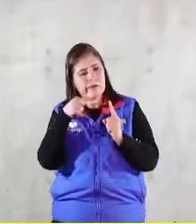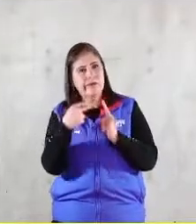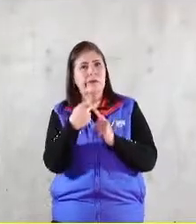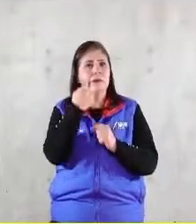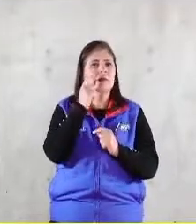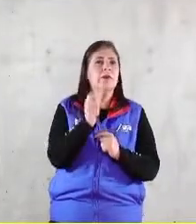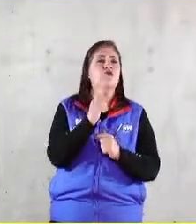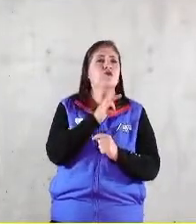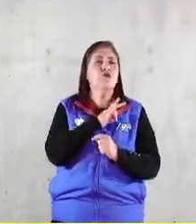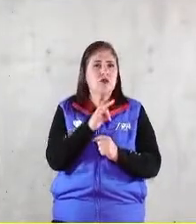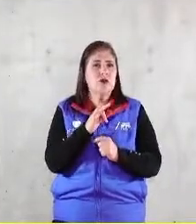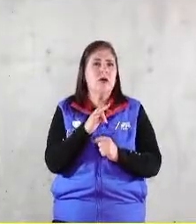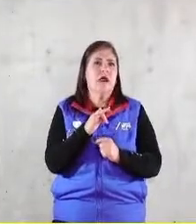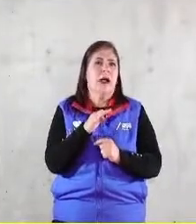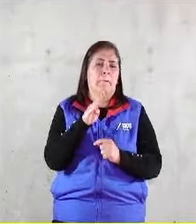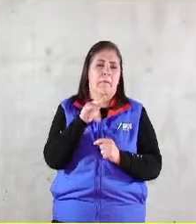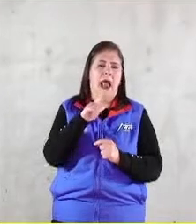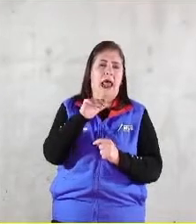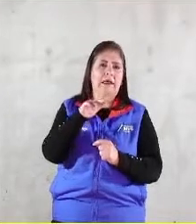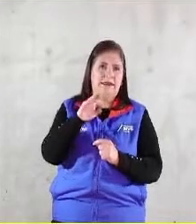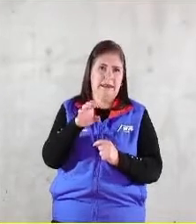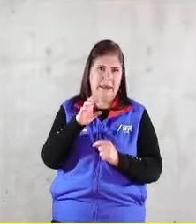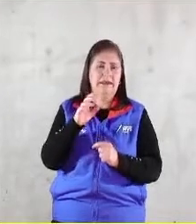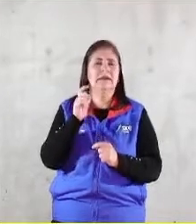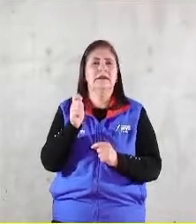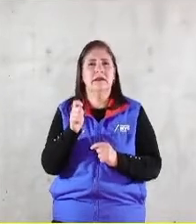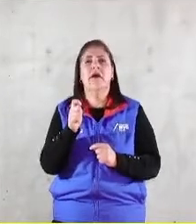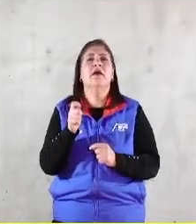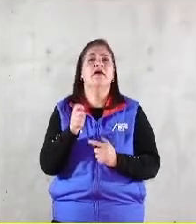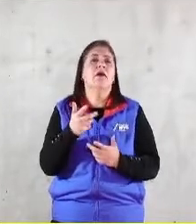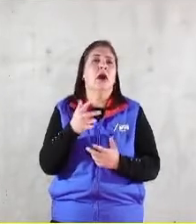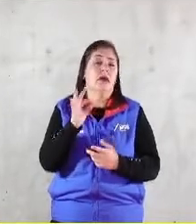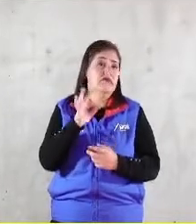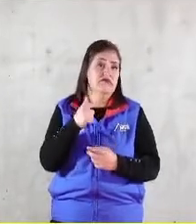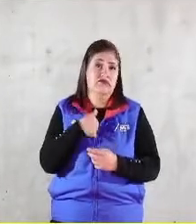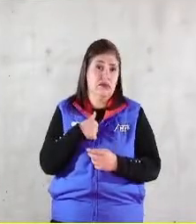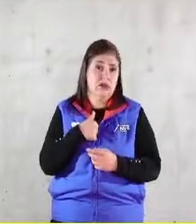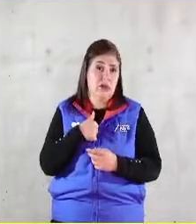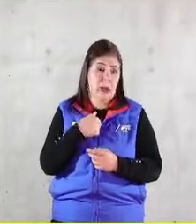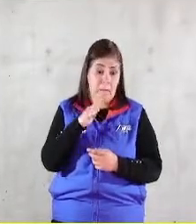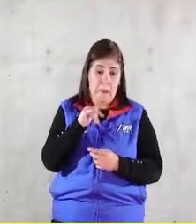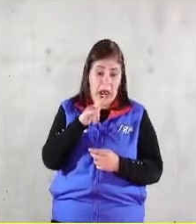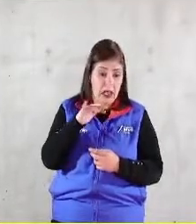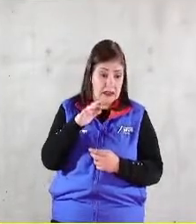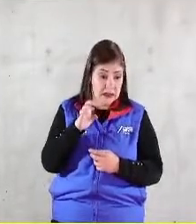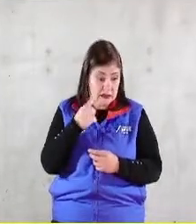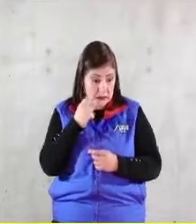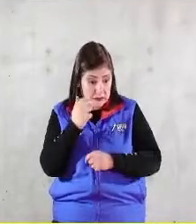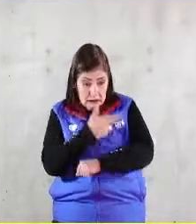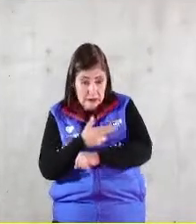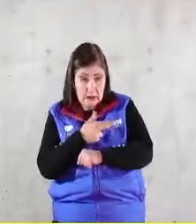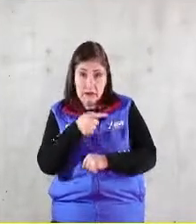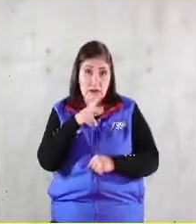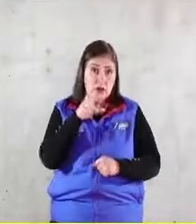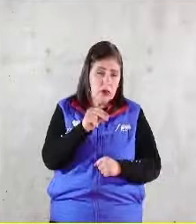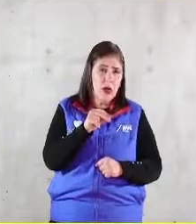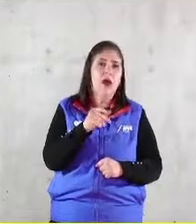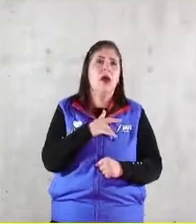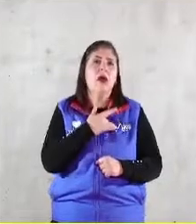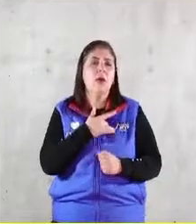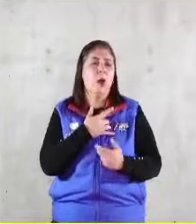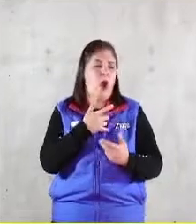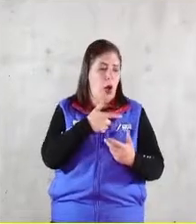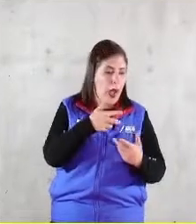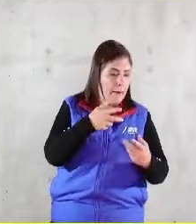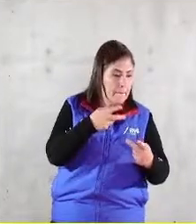el balance scorecard que como decíamos aunque no tengamos un balance scorecard gestionamos con esta realidad de causa y